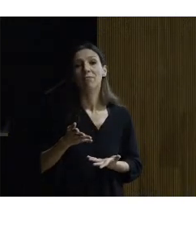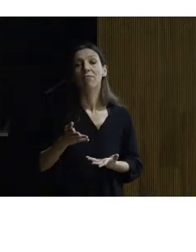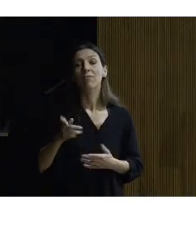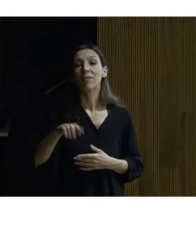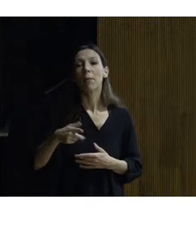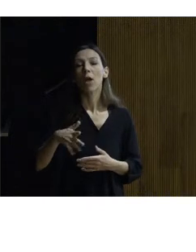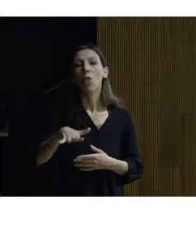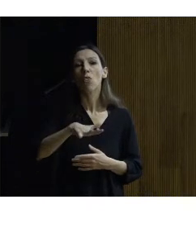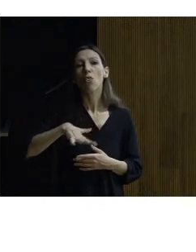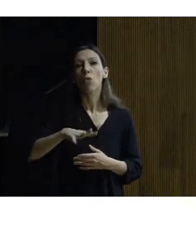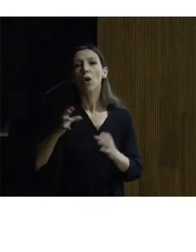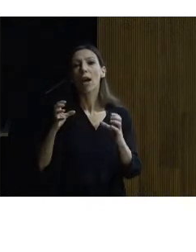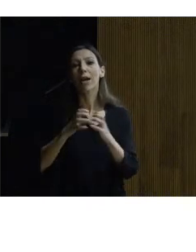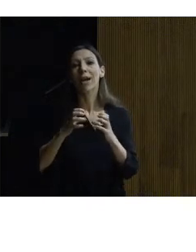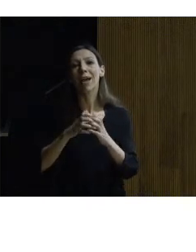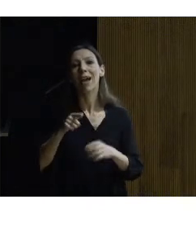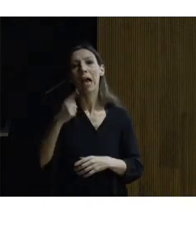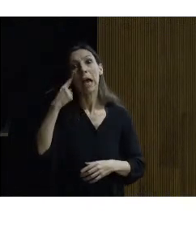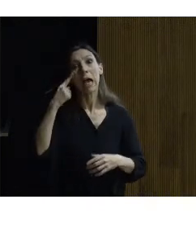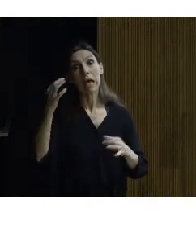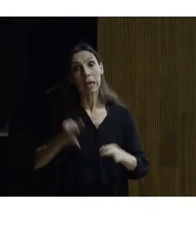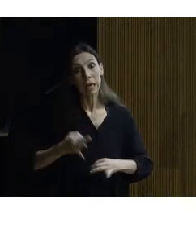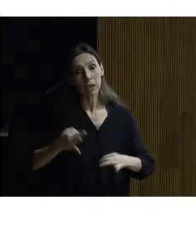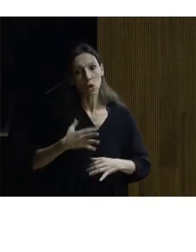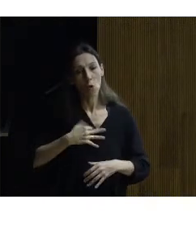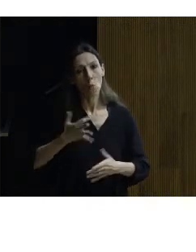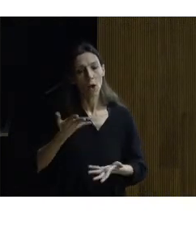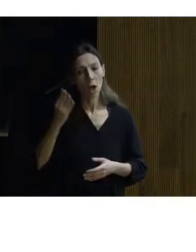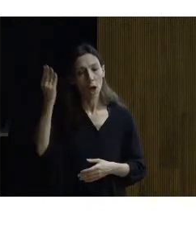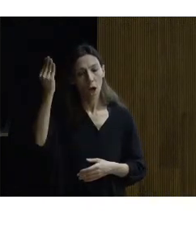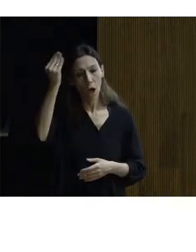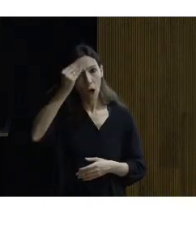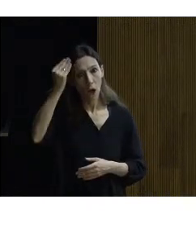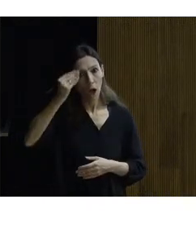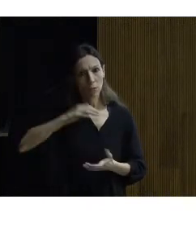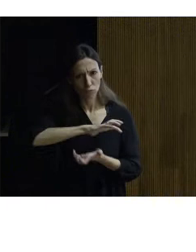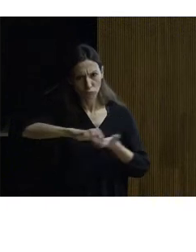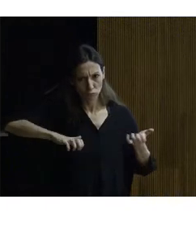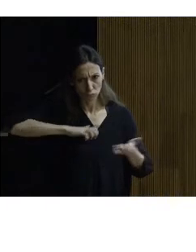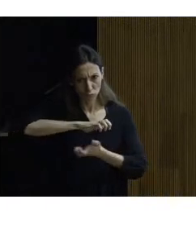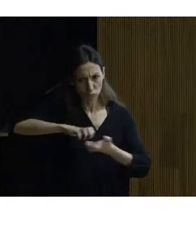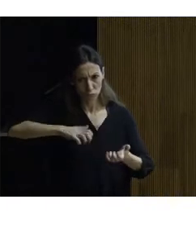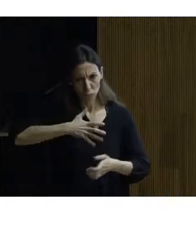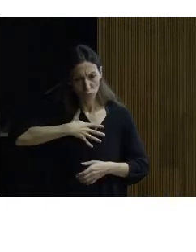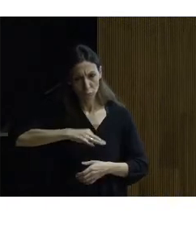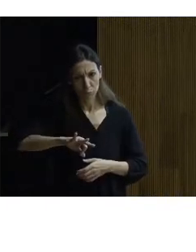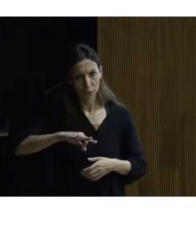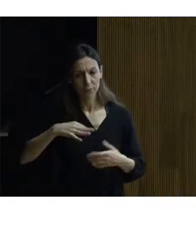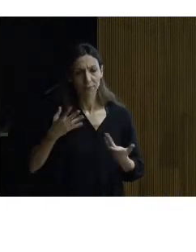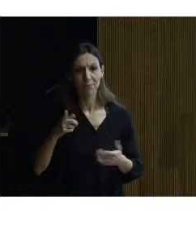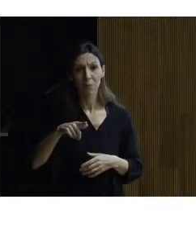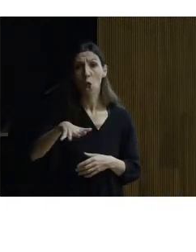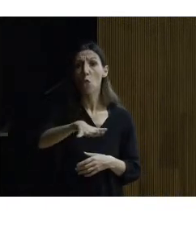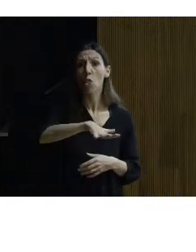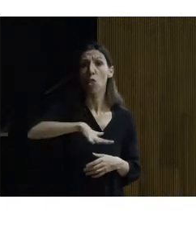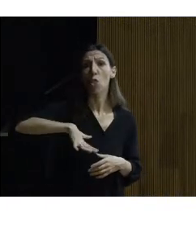era un territorio en el que había riesgos de revueltas de morisco en cambio pues en el en la zona de la vera